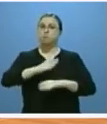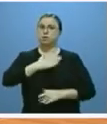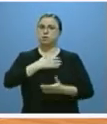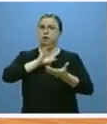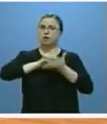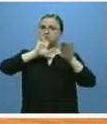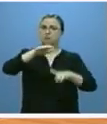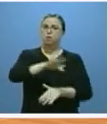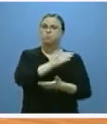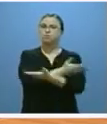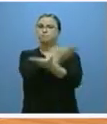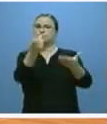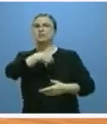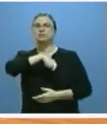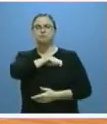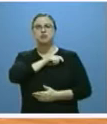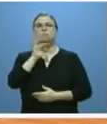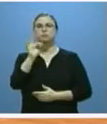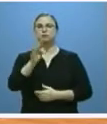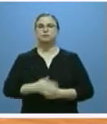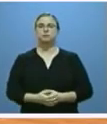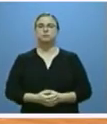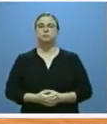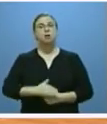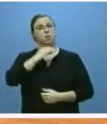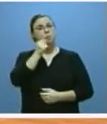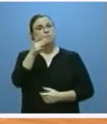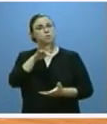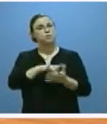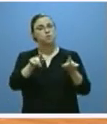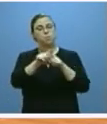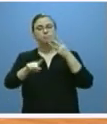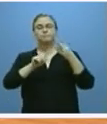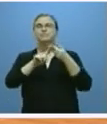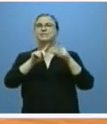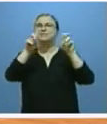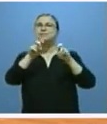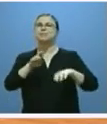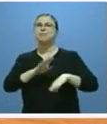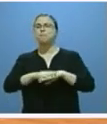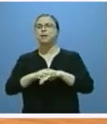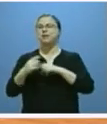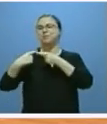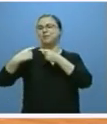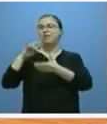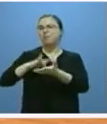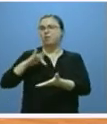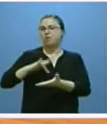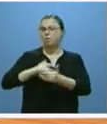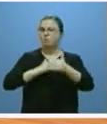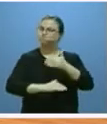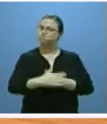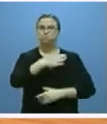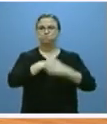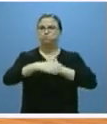comunidad como para el conjunto de España. Algo similar sucede en tercer lugar con el recurso al endeudamiento para el que en 2017